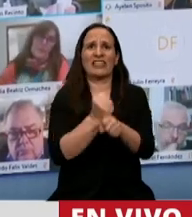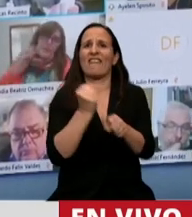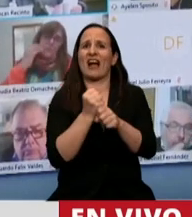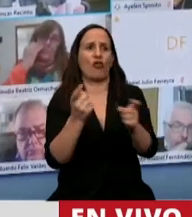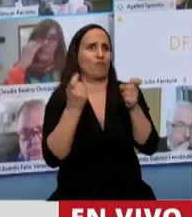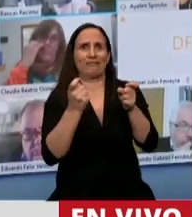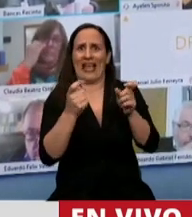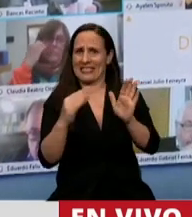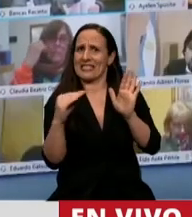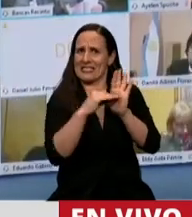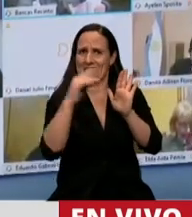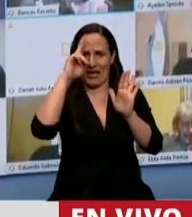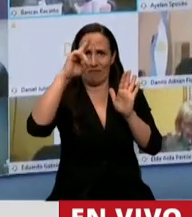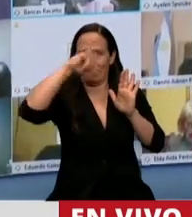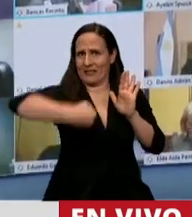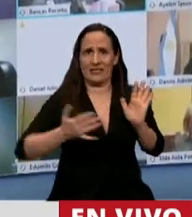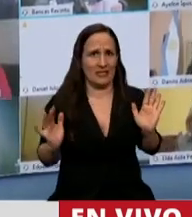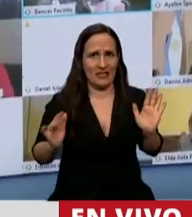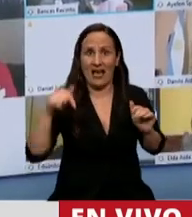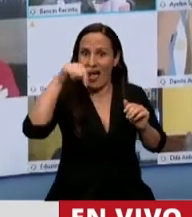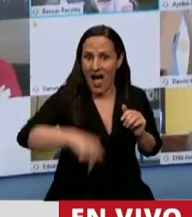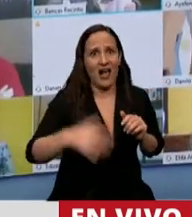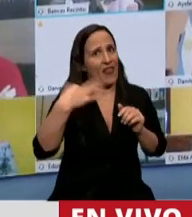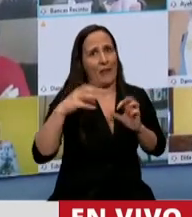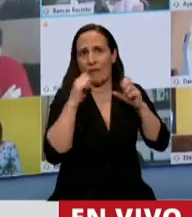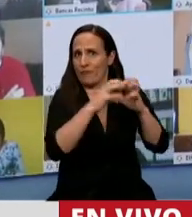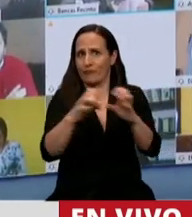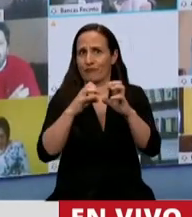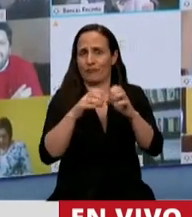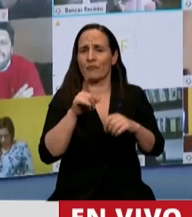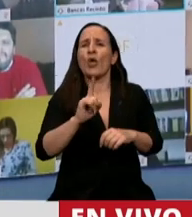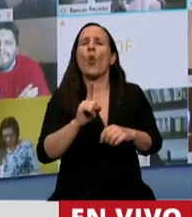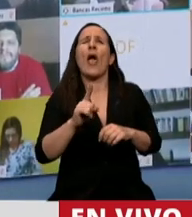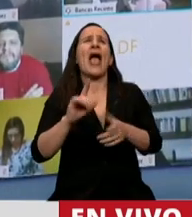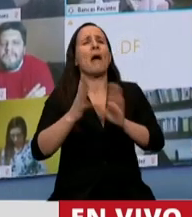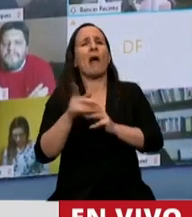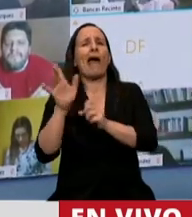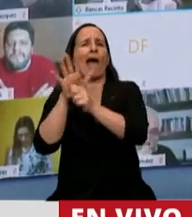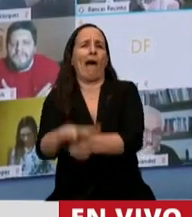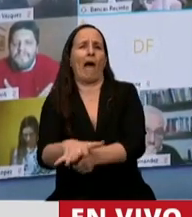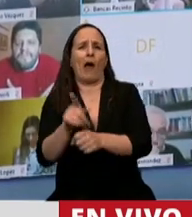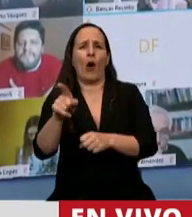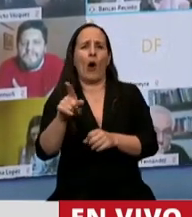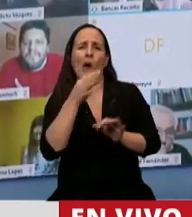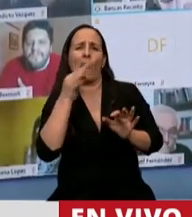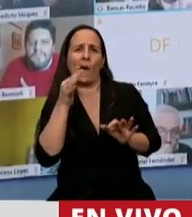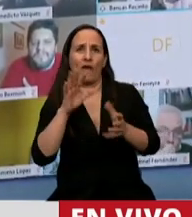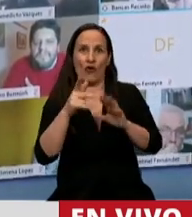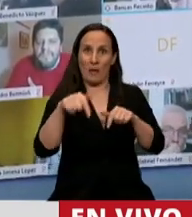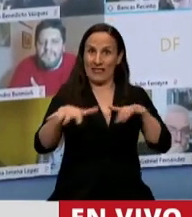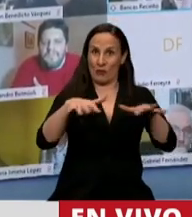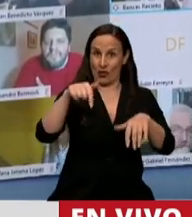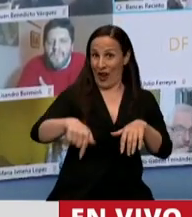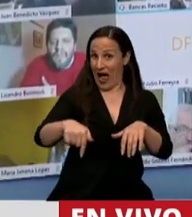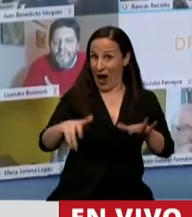este es el lugar donde se debe parlamentar, no es para silenciar al otro ni invisibilizarlo como estamos viviendo